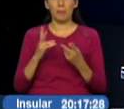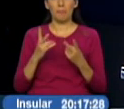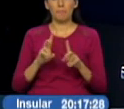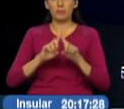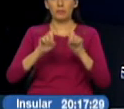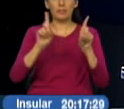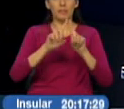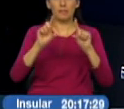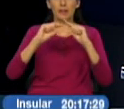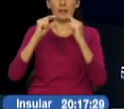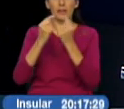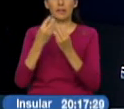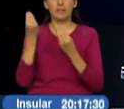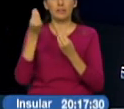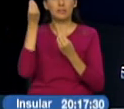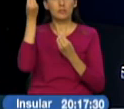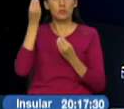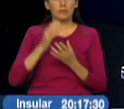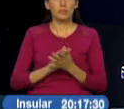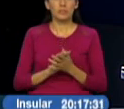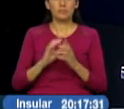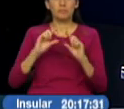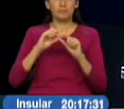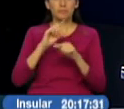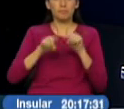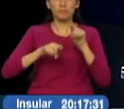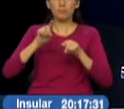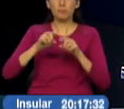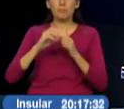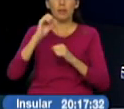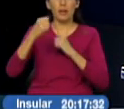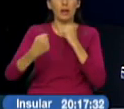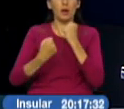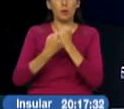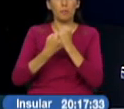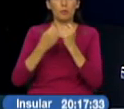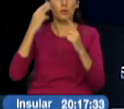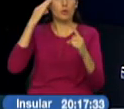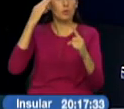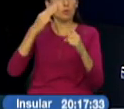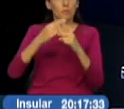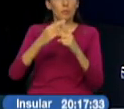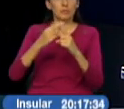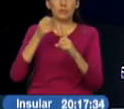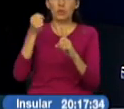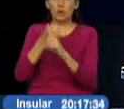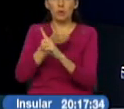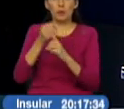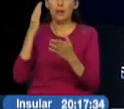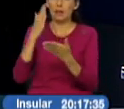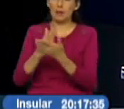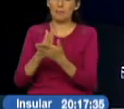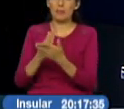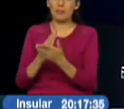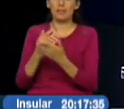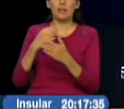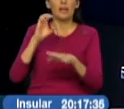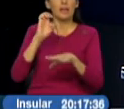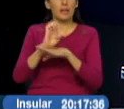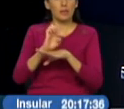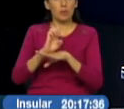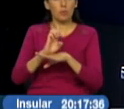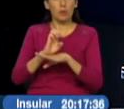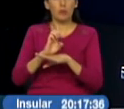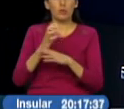diversas organizaciones juveniles hicieron un exhorto para declinar posturas que inciten a la violencia y al caos. Coincidieron en que el país necesita